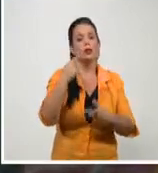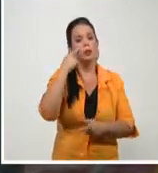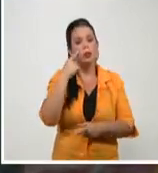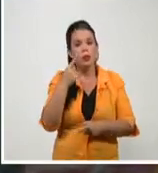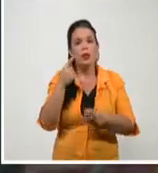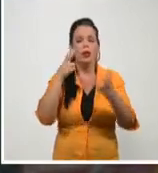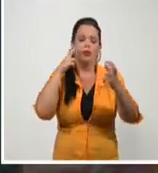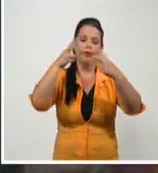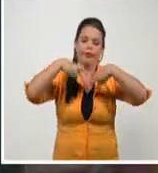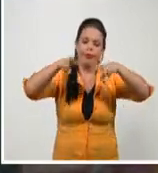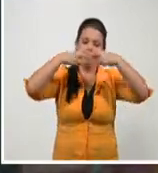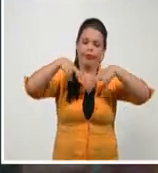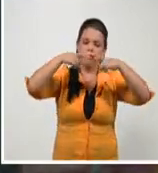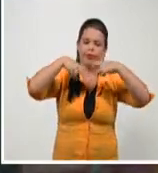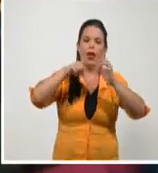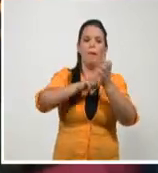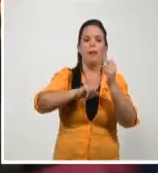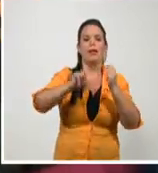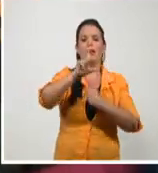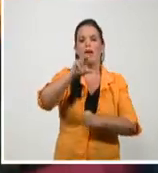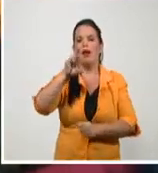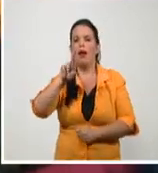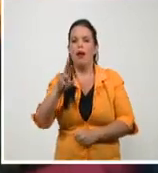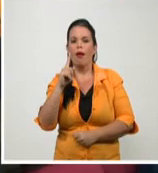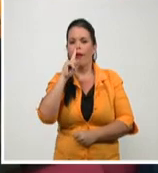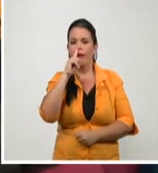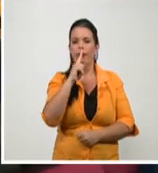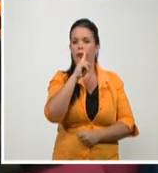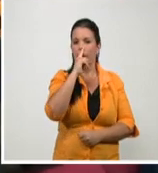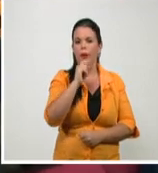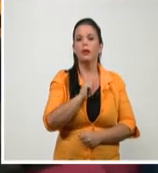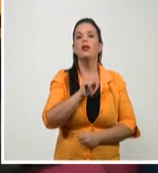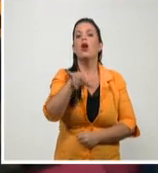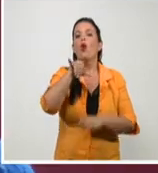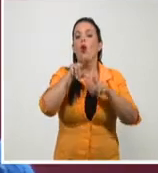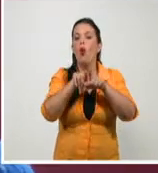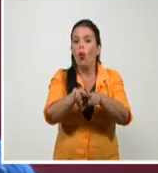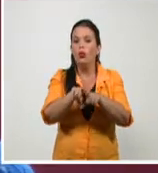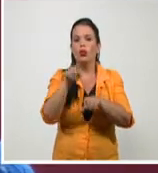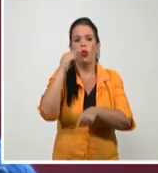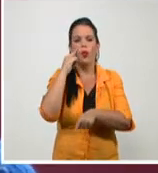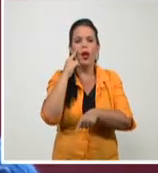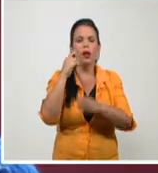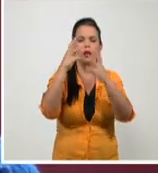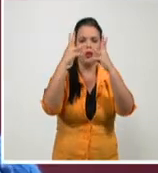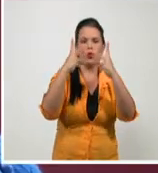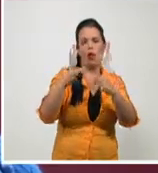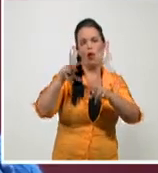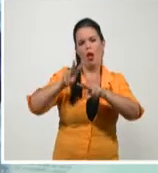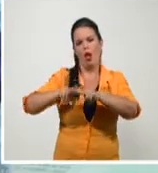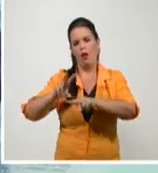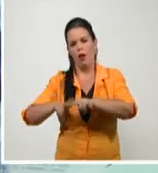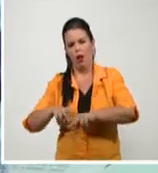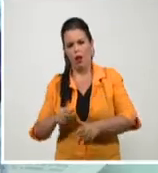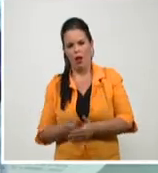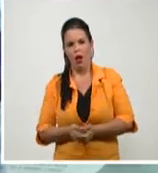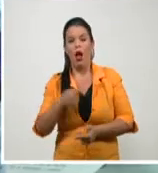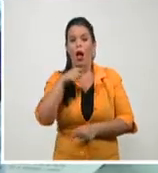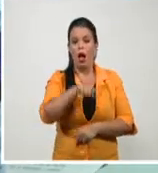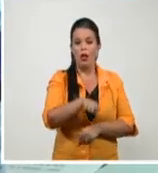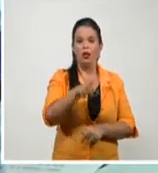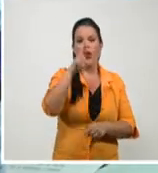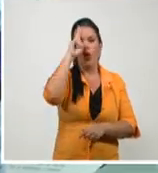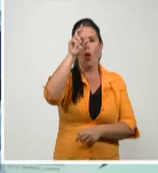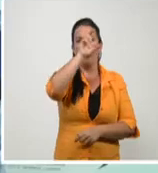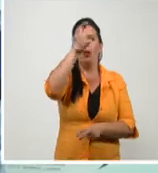en el laboratorio local como en el Instituto Pedro Curit de La Habana. Enfatizó además que actualmente en el IPK se encuentran 1